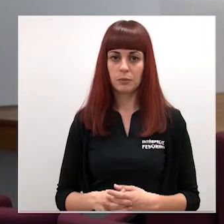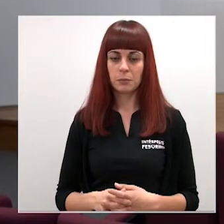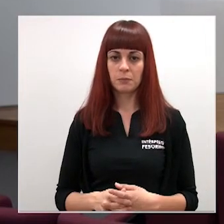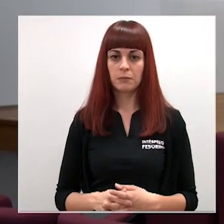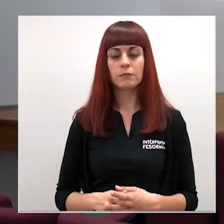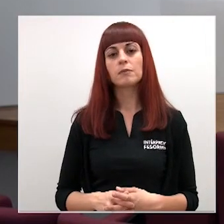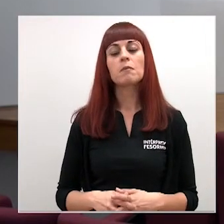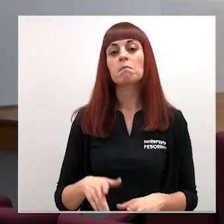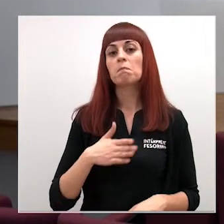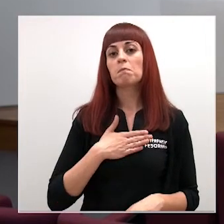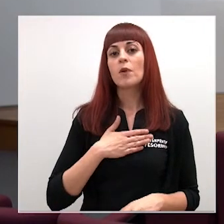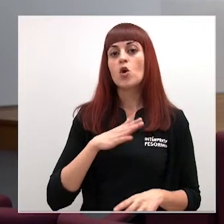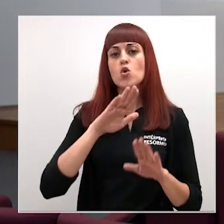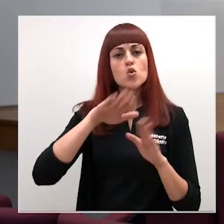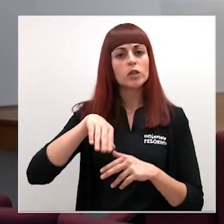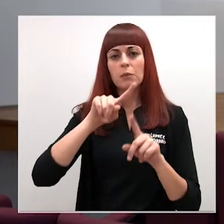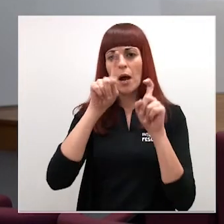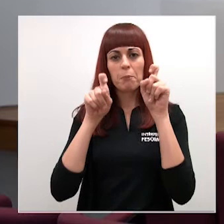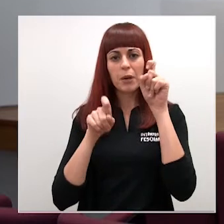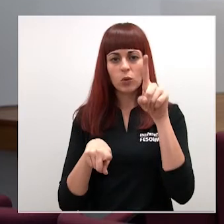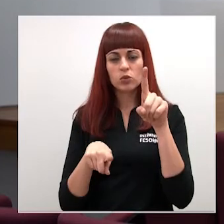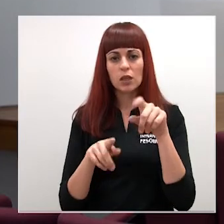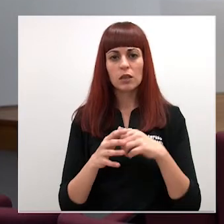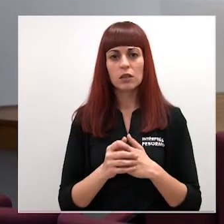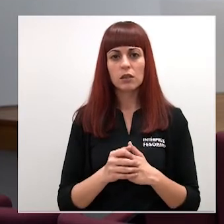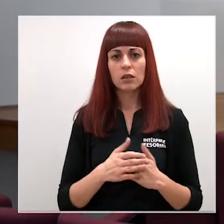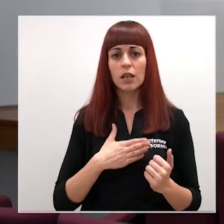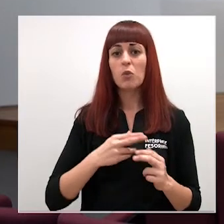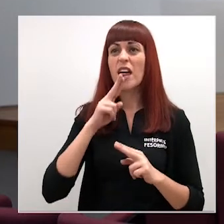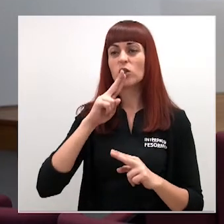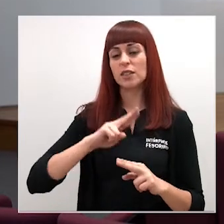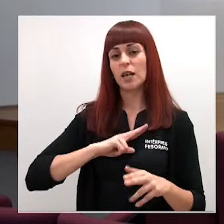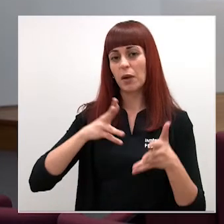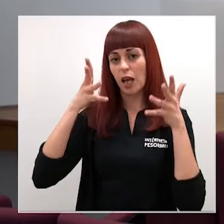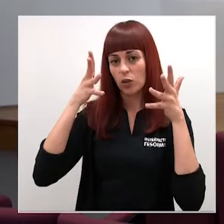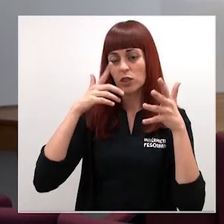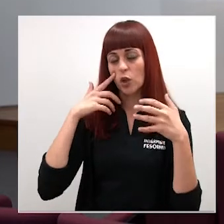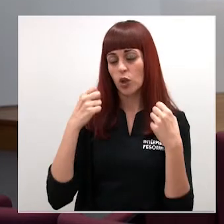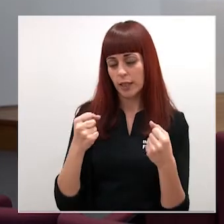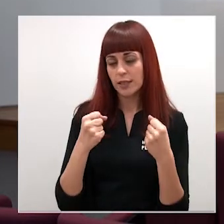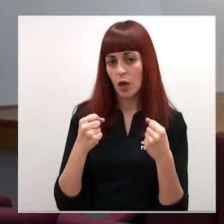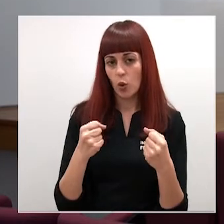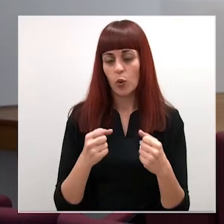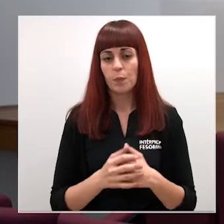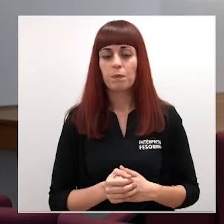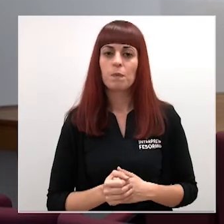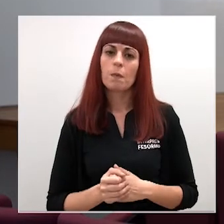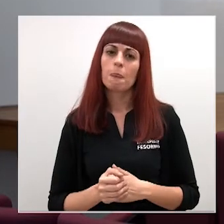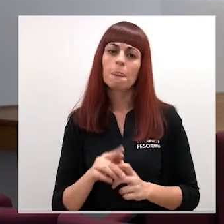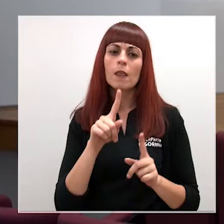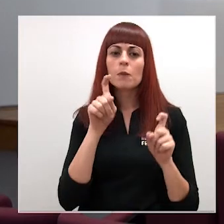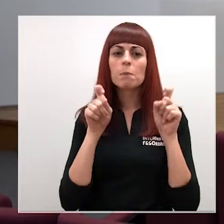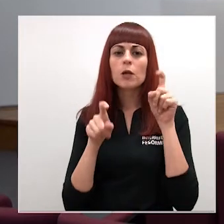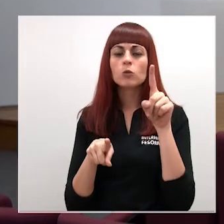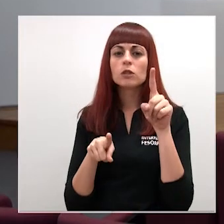y por mi parte una última pregunta que quizás podrá contestar mejor el consejero de salud Manuel Villegas que es también un poco en